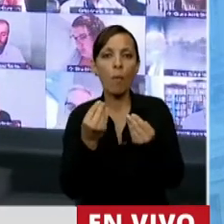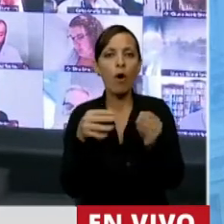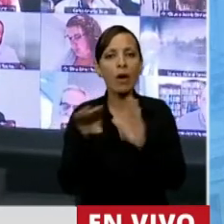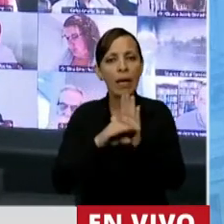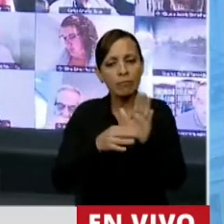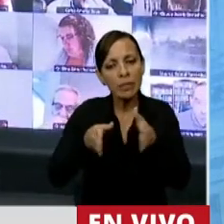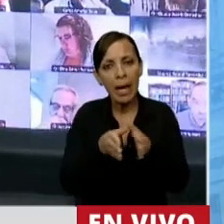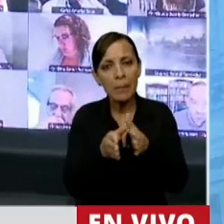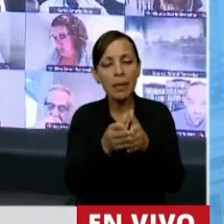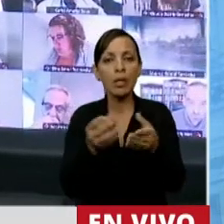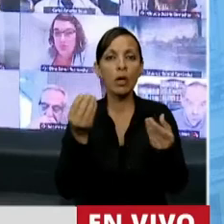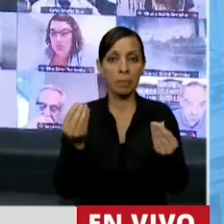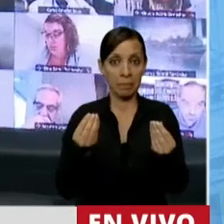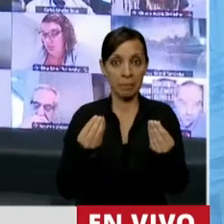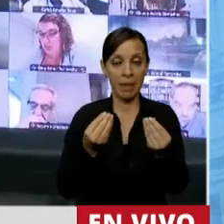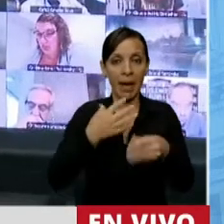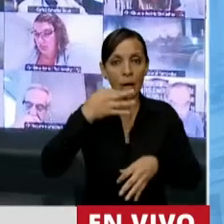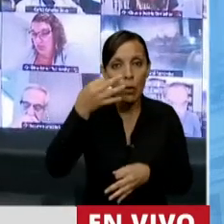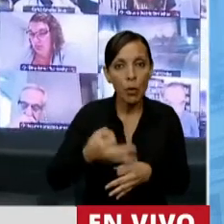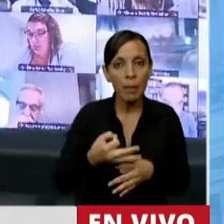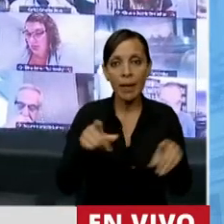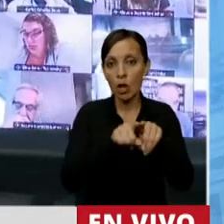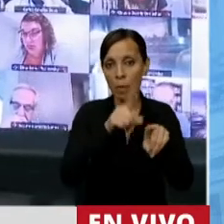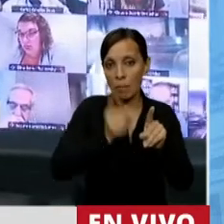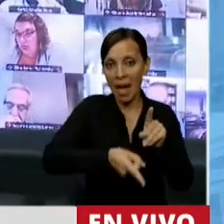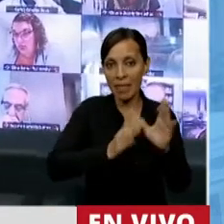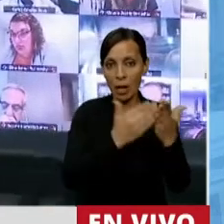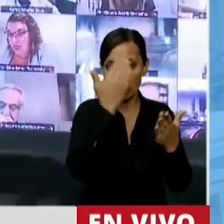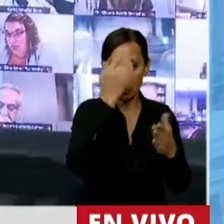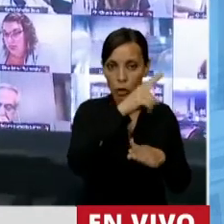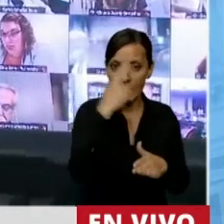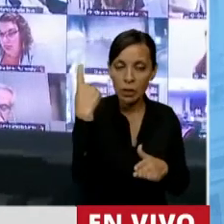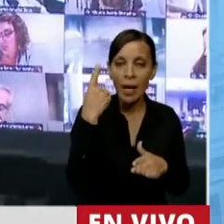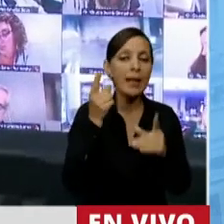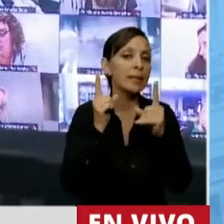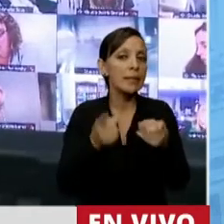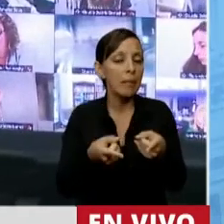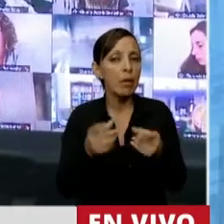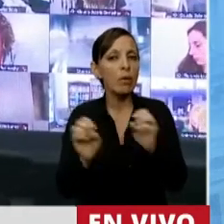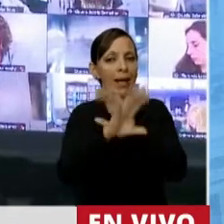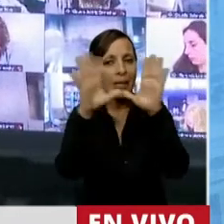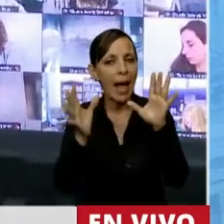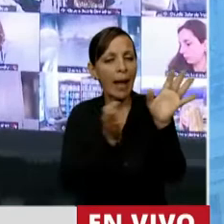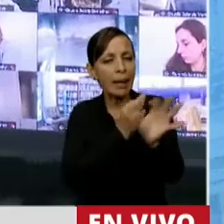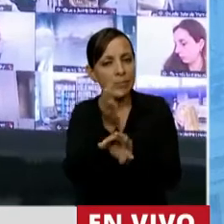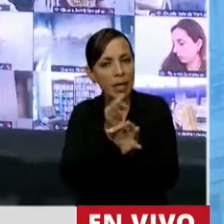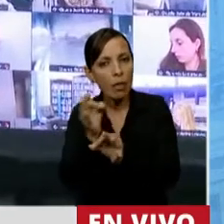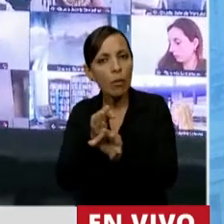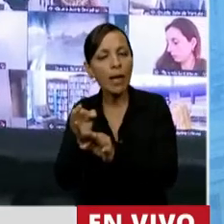para poder cumplir con lo que establece la Constitución Nacional y asimismo con una clara educación